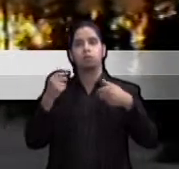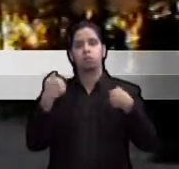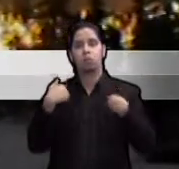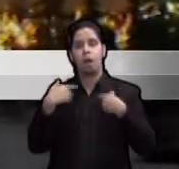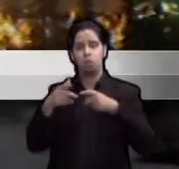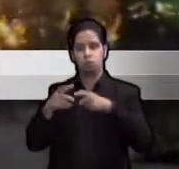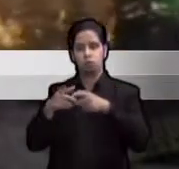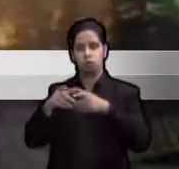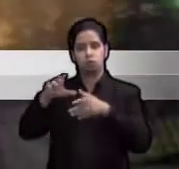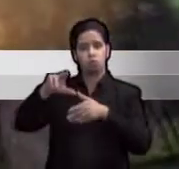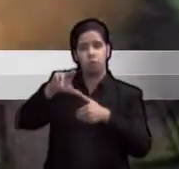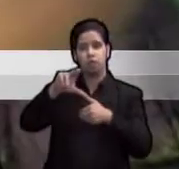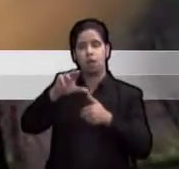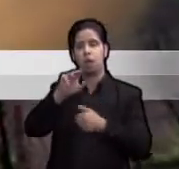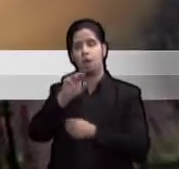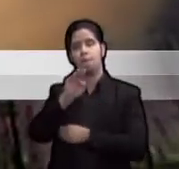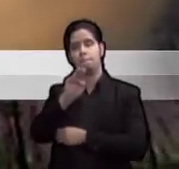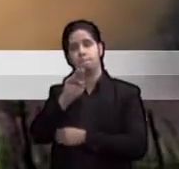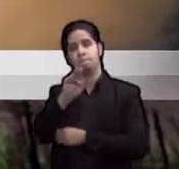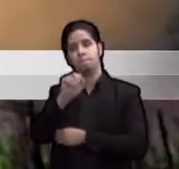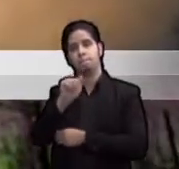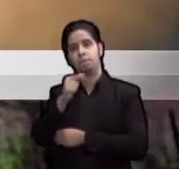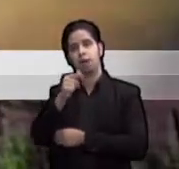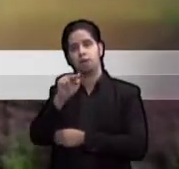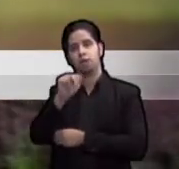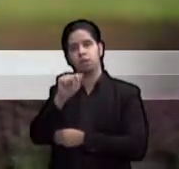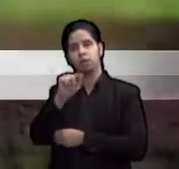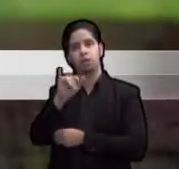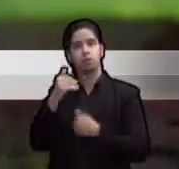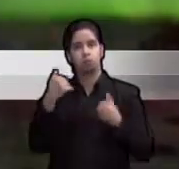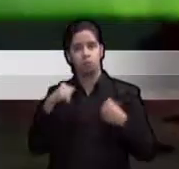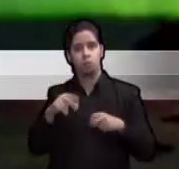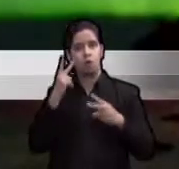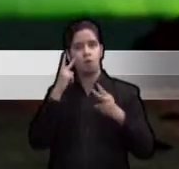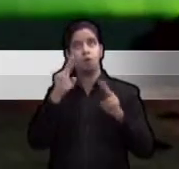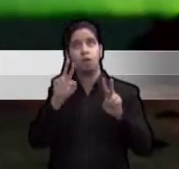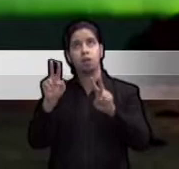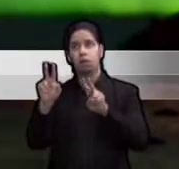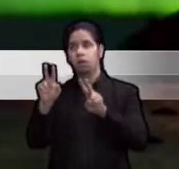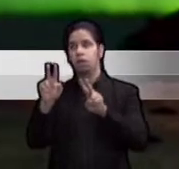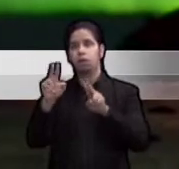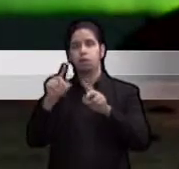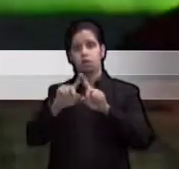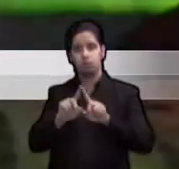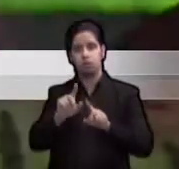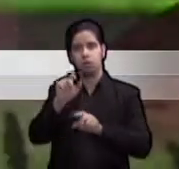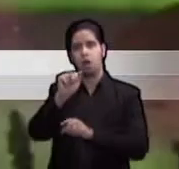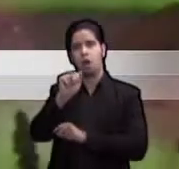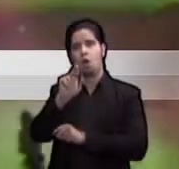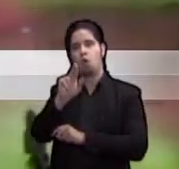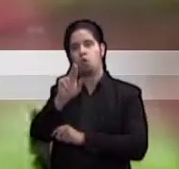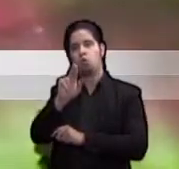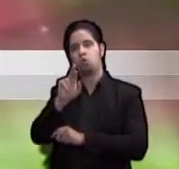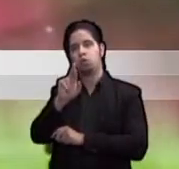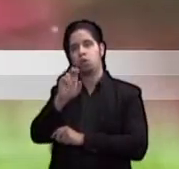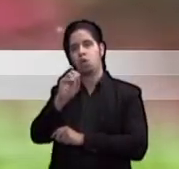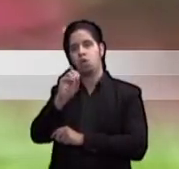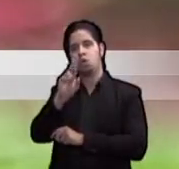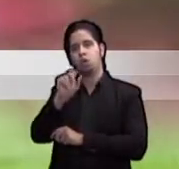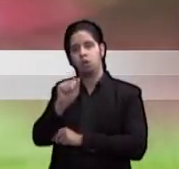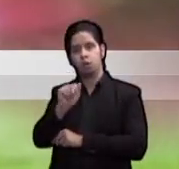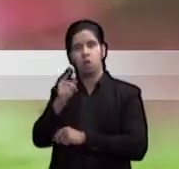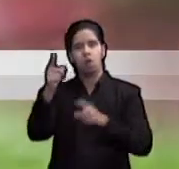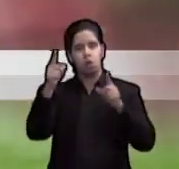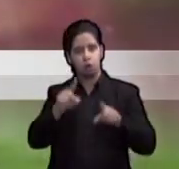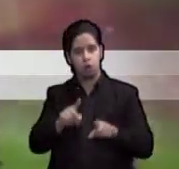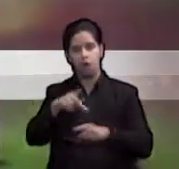y como resultado tuvimos hermosas auroras en los distintos polos de nuestro planeta. Las auroras que ocurren en el